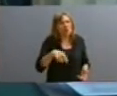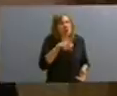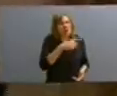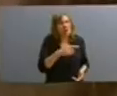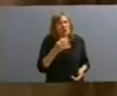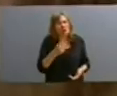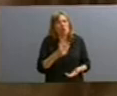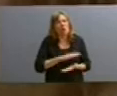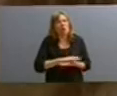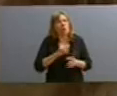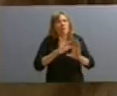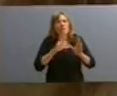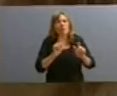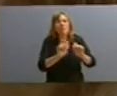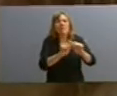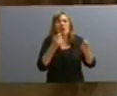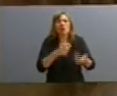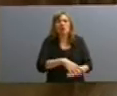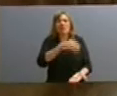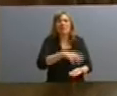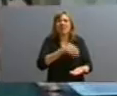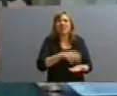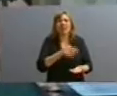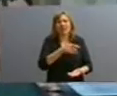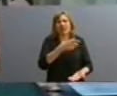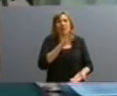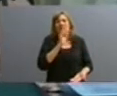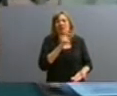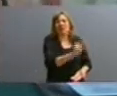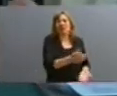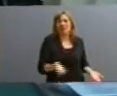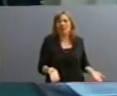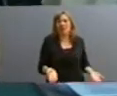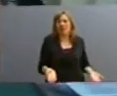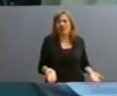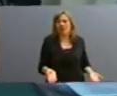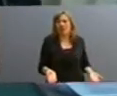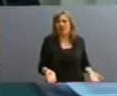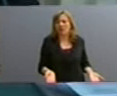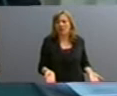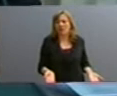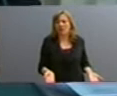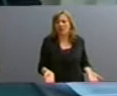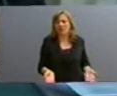que constituye sí una violación de territorio, como es la voladura de una embajada. Pero bueno,